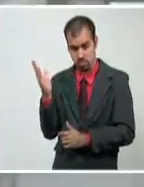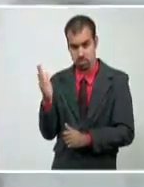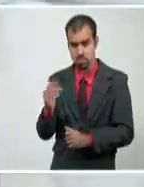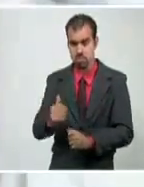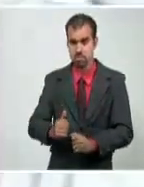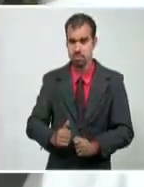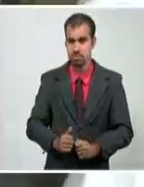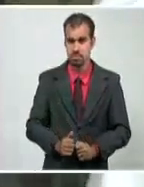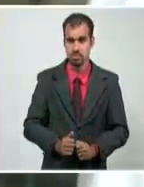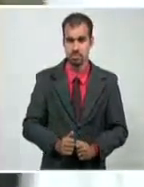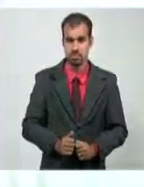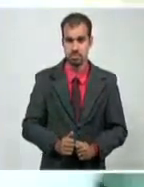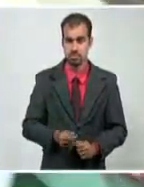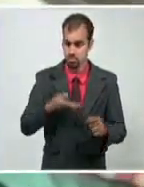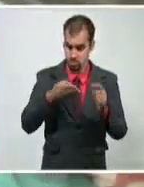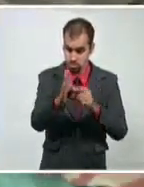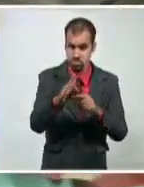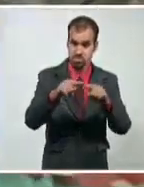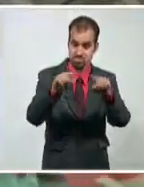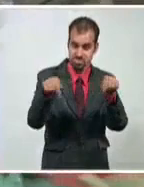Están entrando las salas incluso.